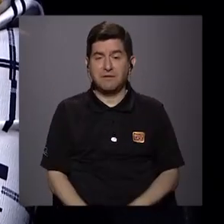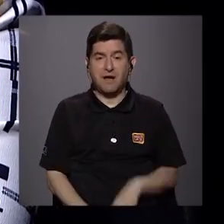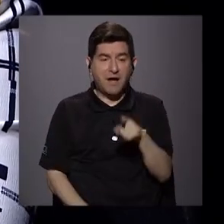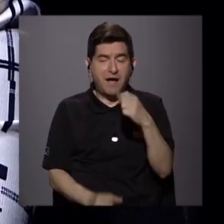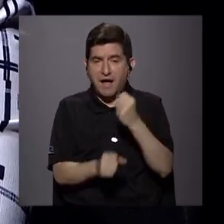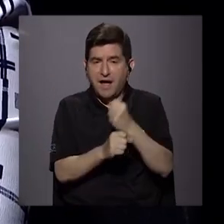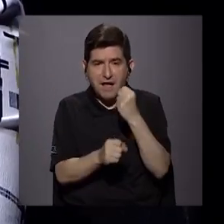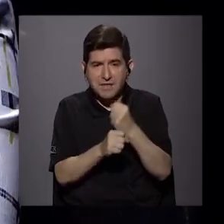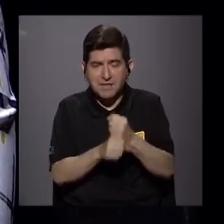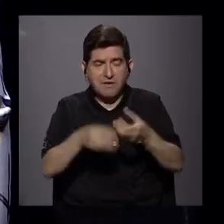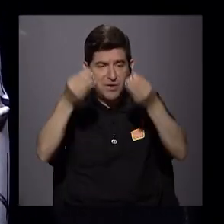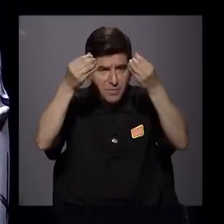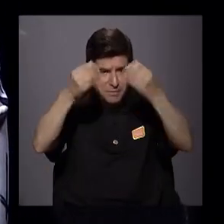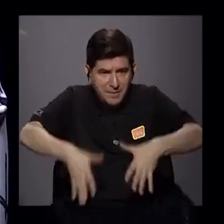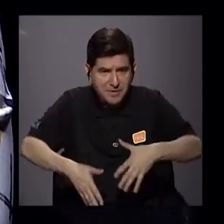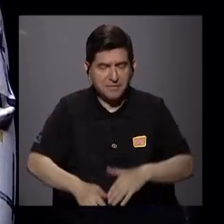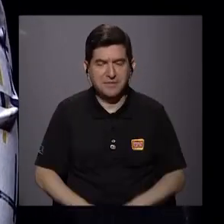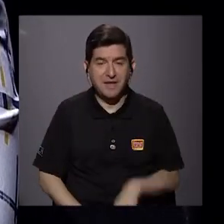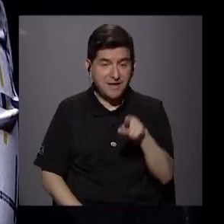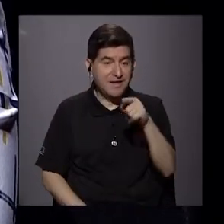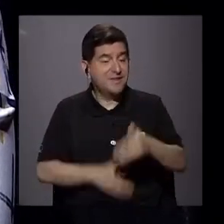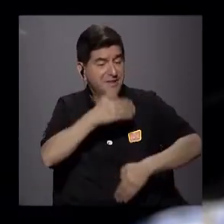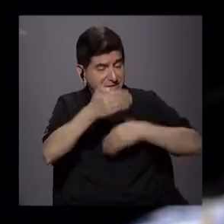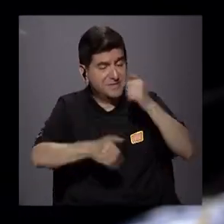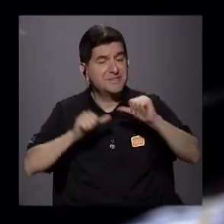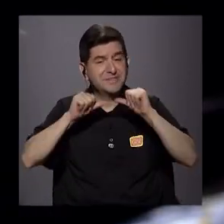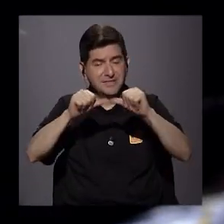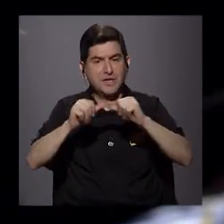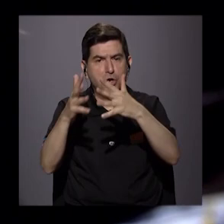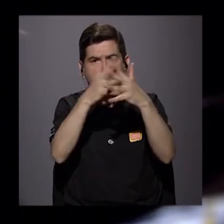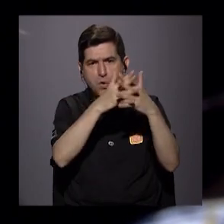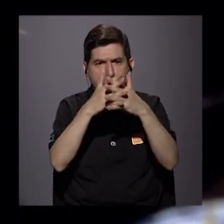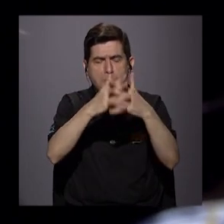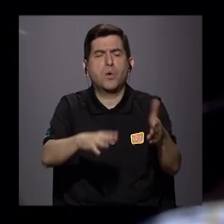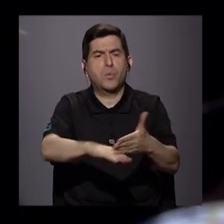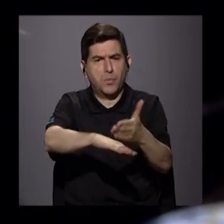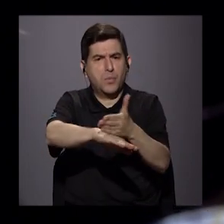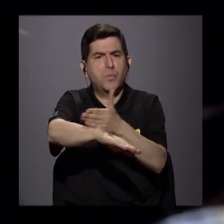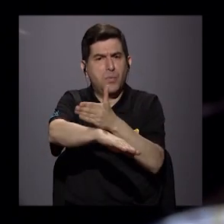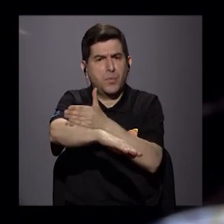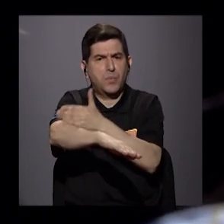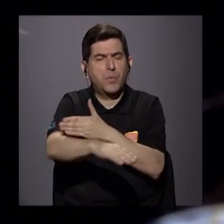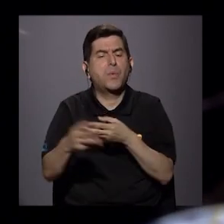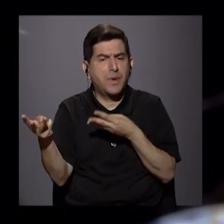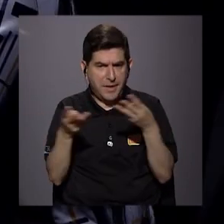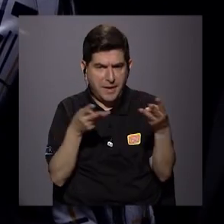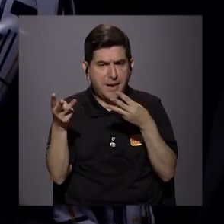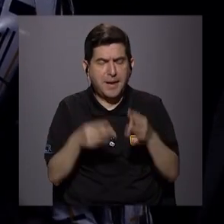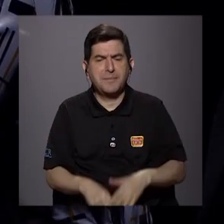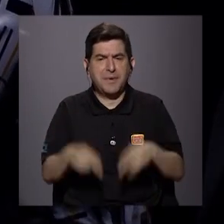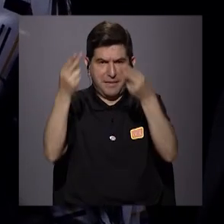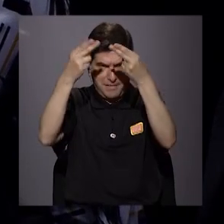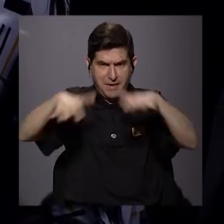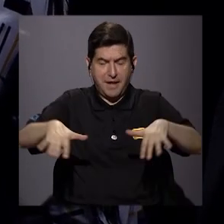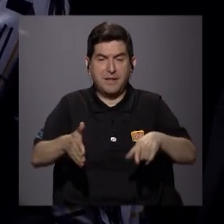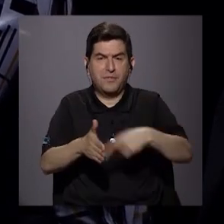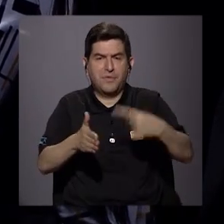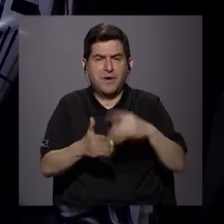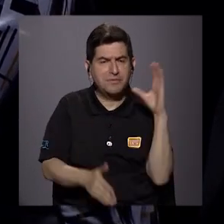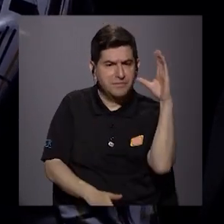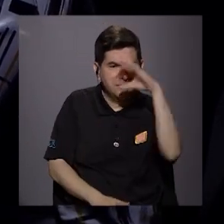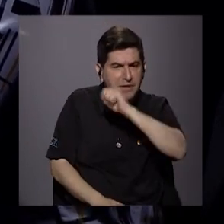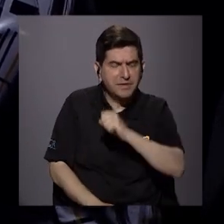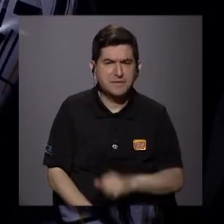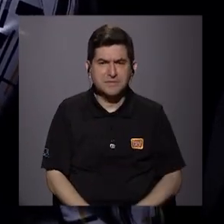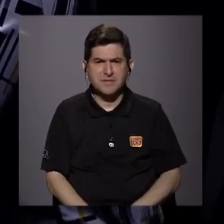ahí hay puestos de trabajo que se están perdiendo y así a eso vamos, ¿verdad? En Estados Unidos se ha avanzado mucho en este tipo de mercado, ¿verdad? Que incluso a veces podemos